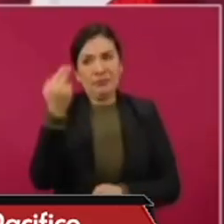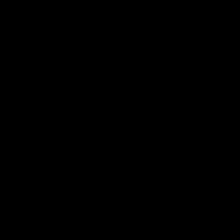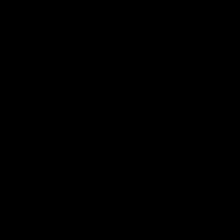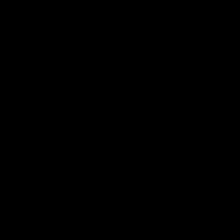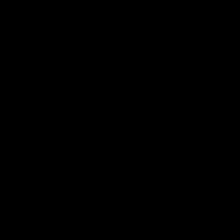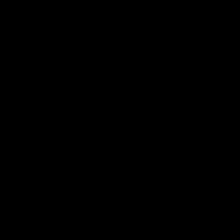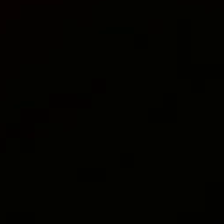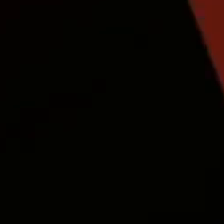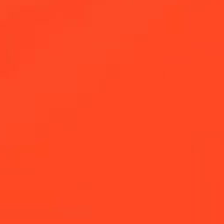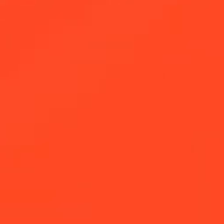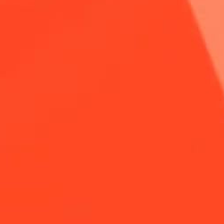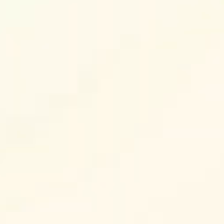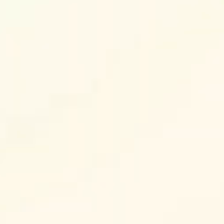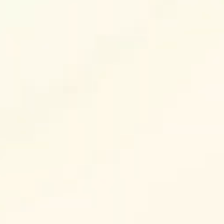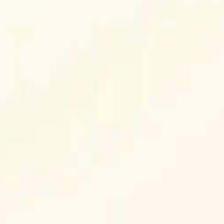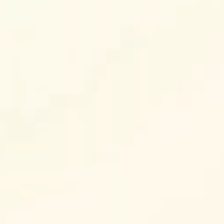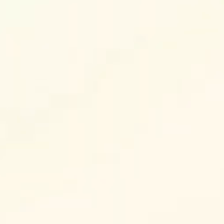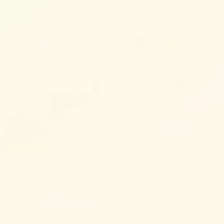venimos.